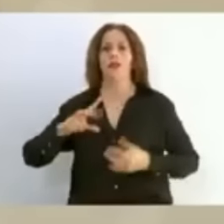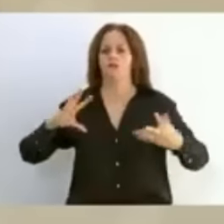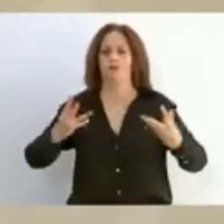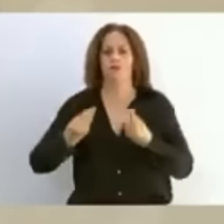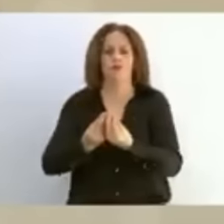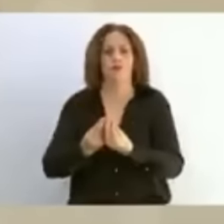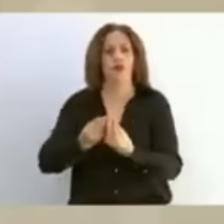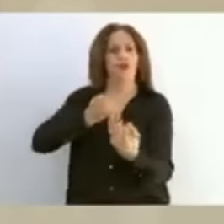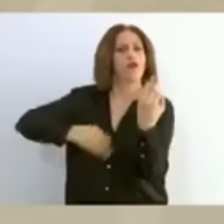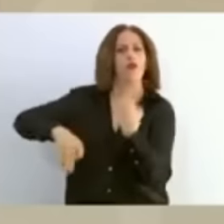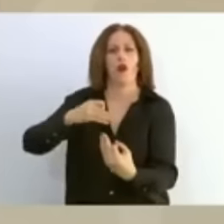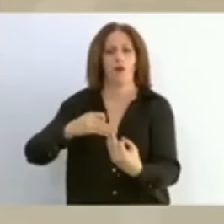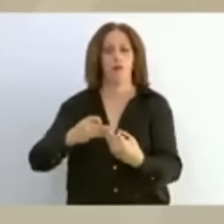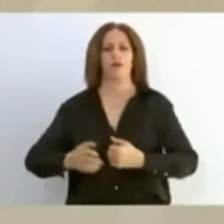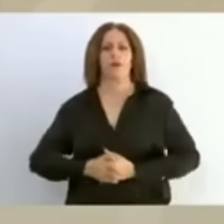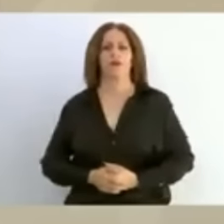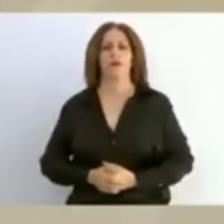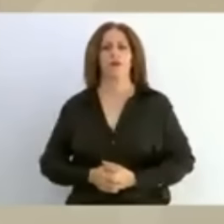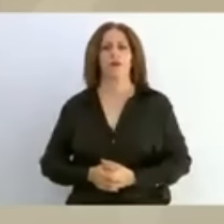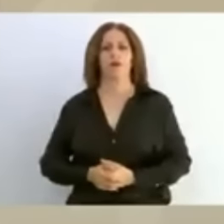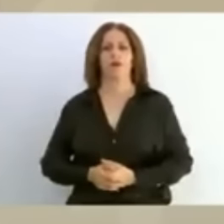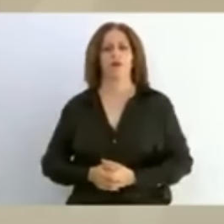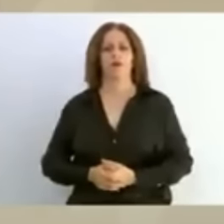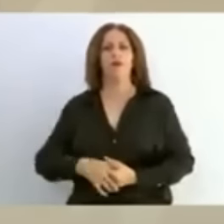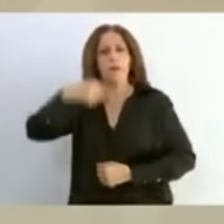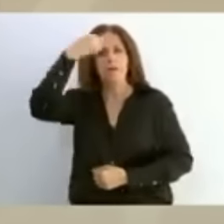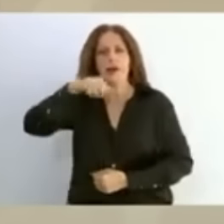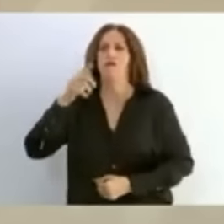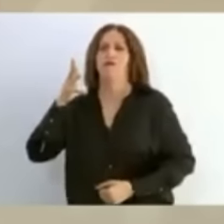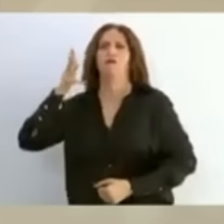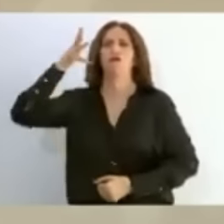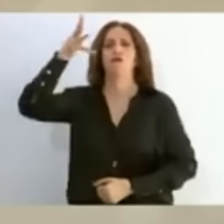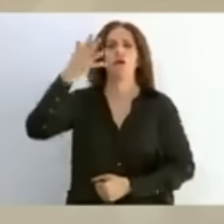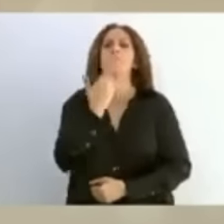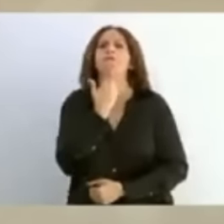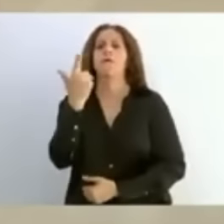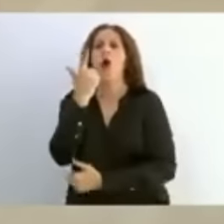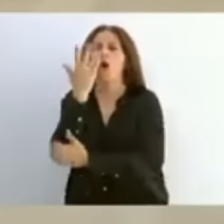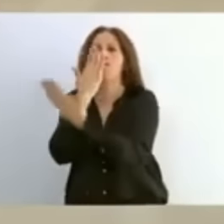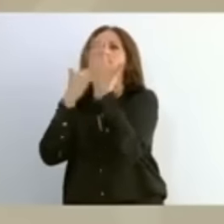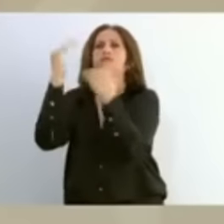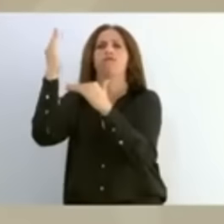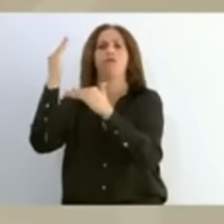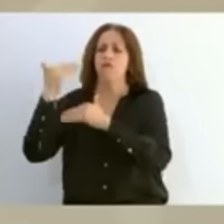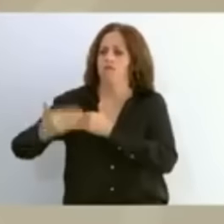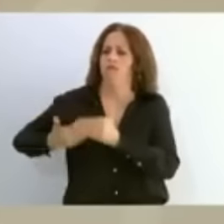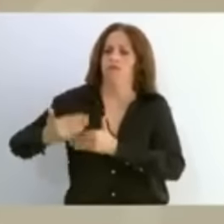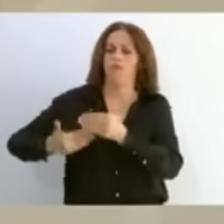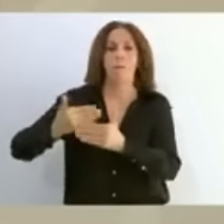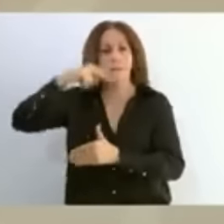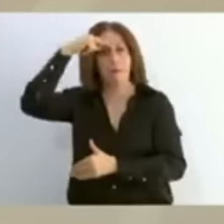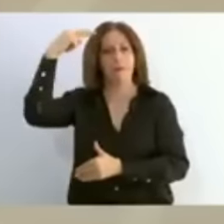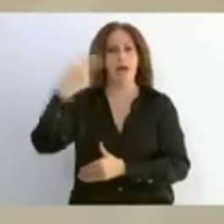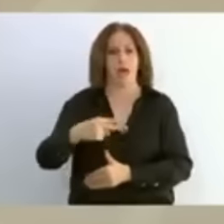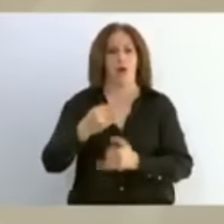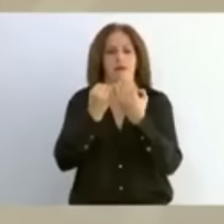palabra y con ello abrieron paso a la construcción de un México libre, justo y democrático. Fueron muchas